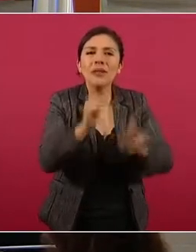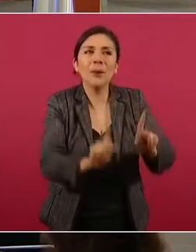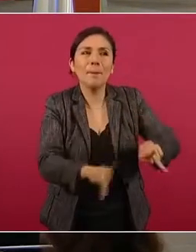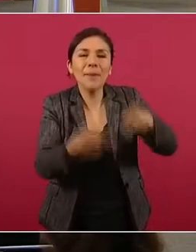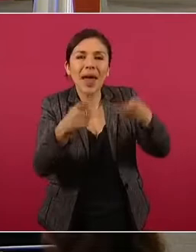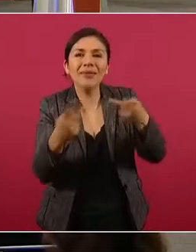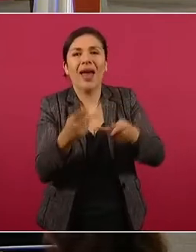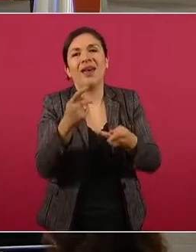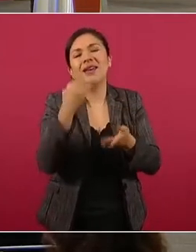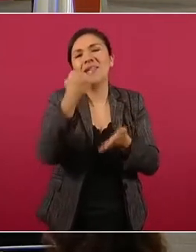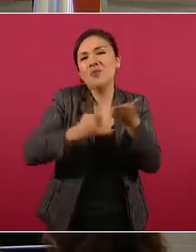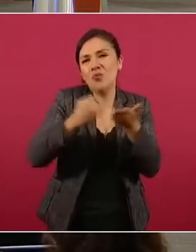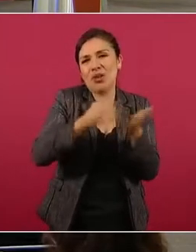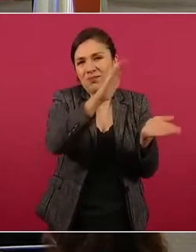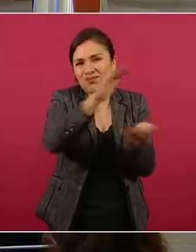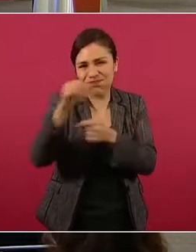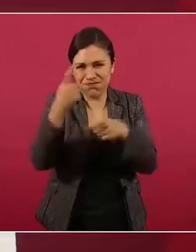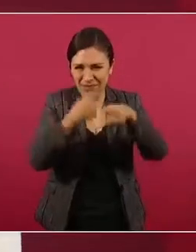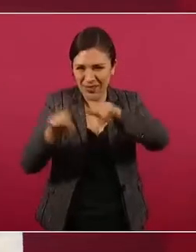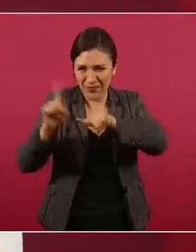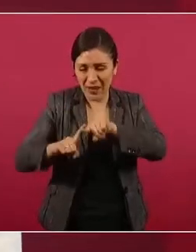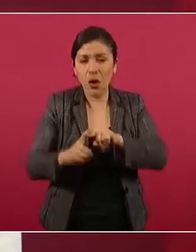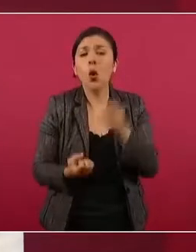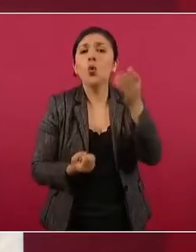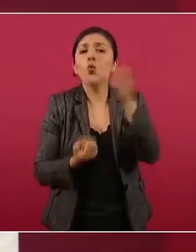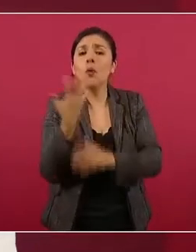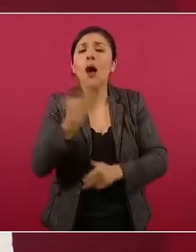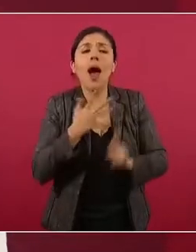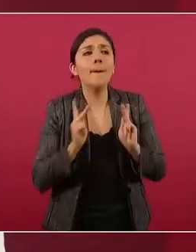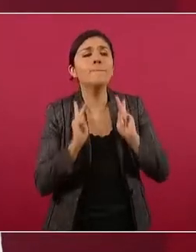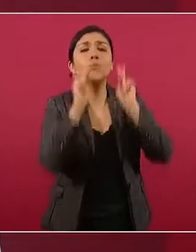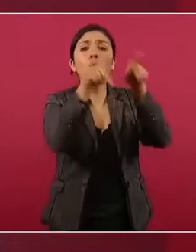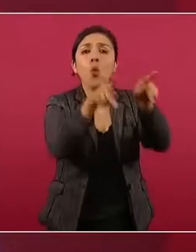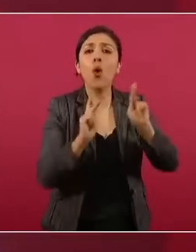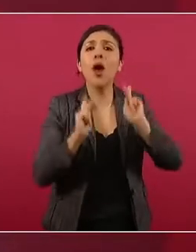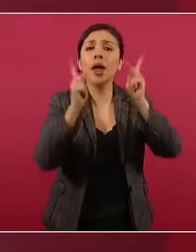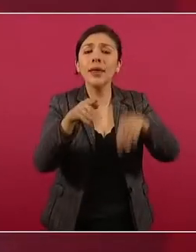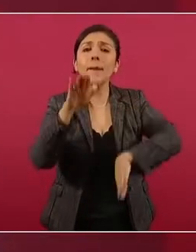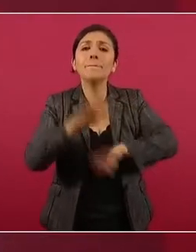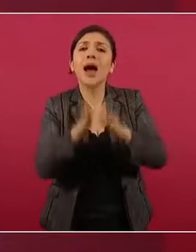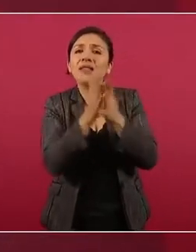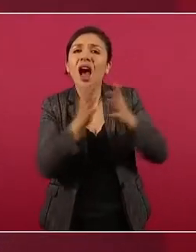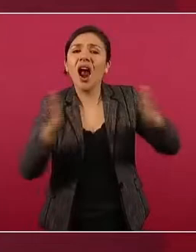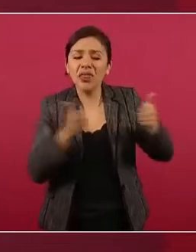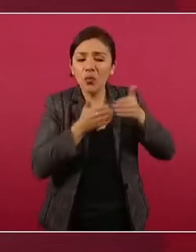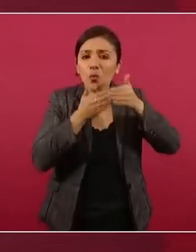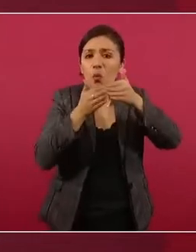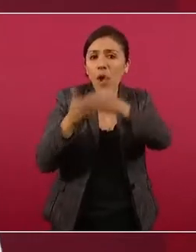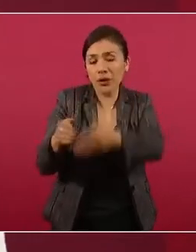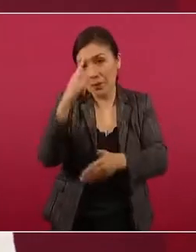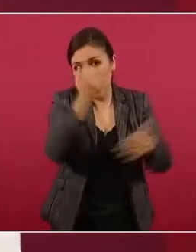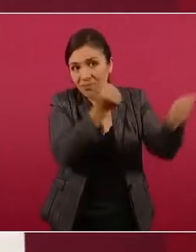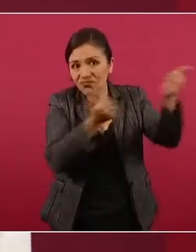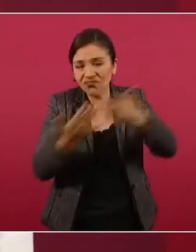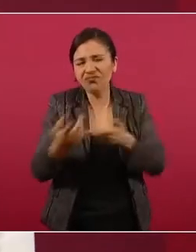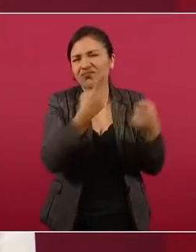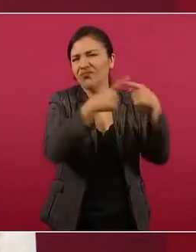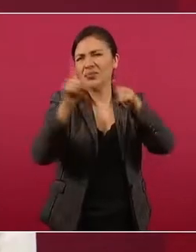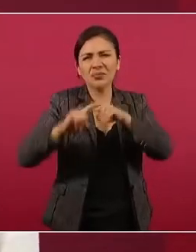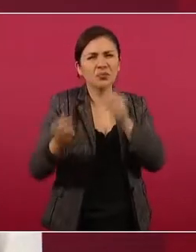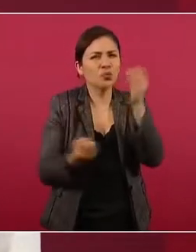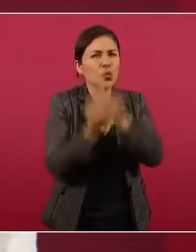ingresos fiscales. Se harán nuevos cruces y puentes, ampliaciones de puertos de entrada y otras obras.